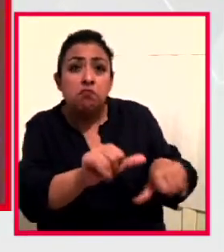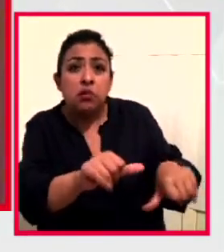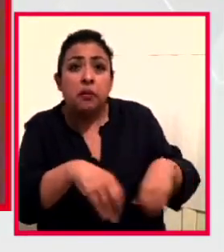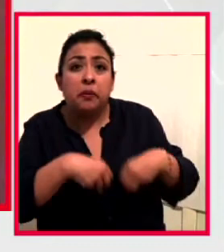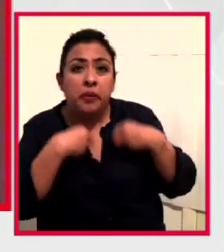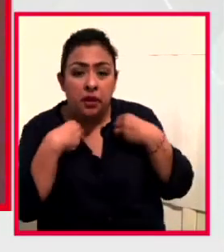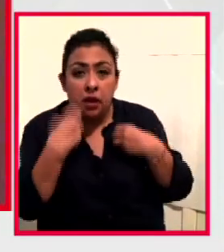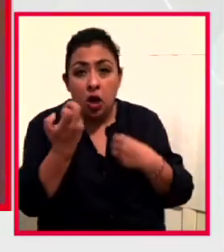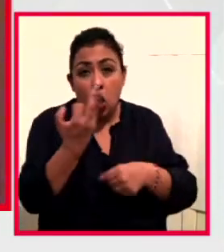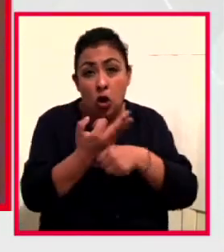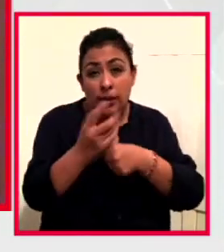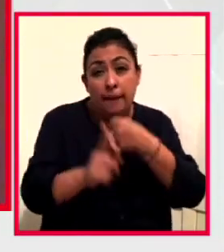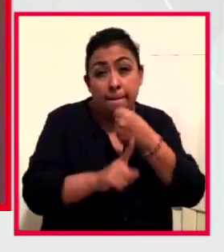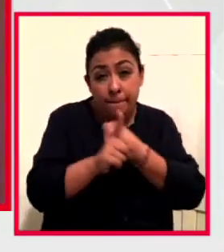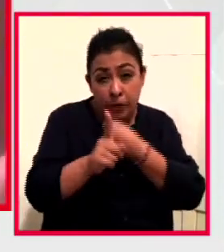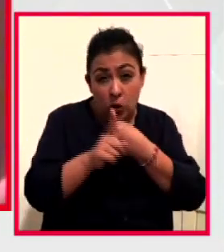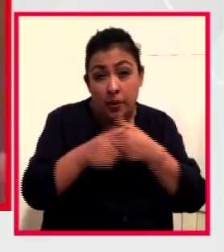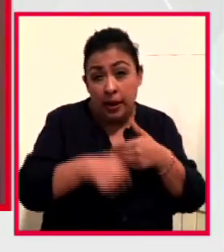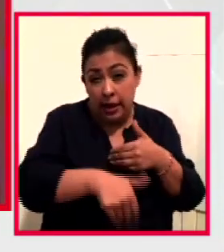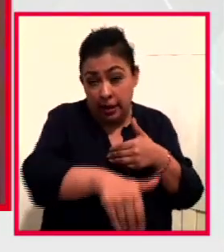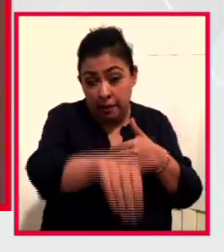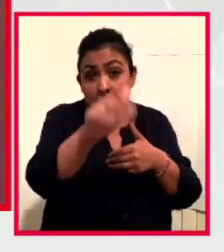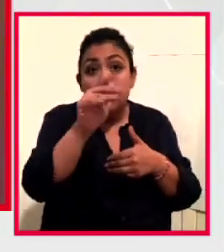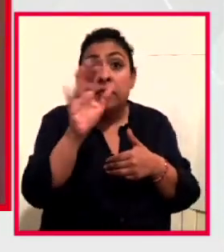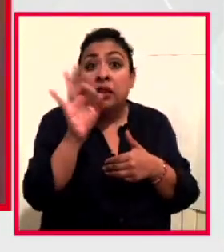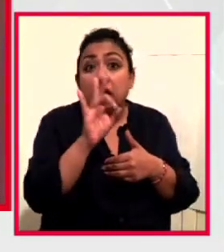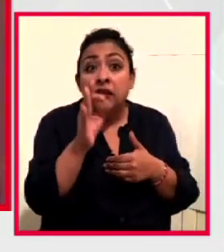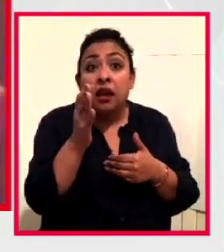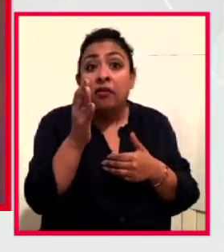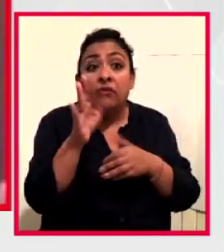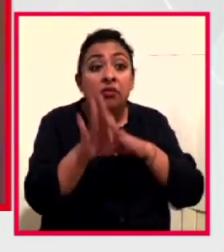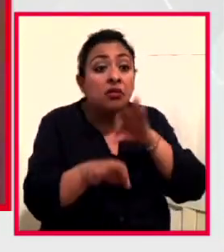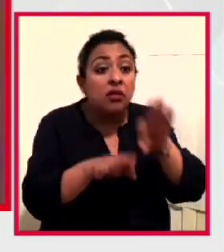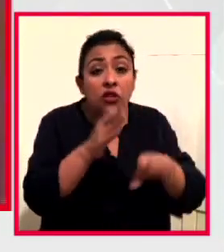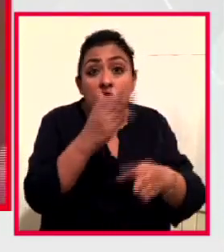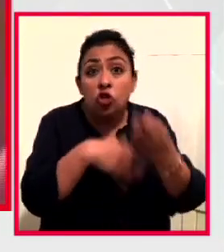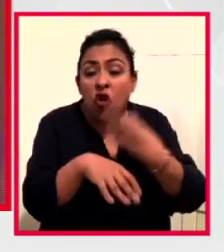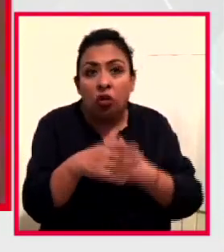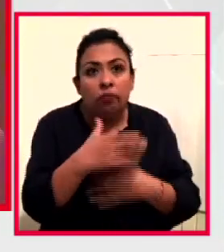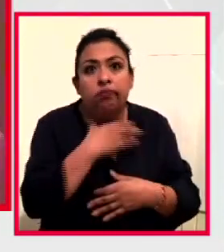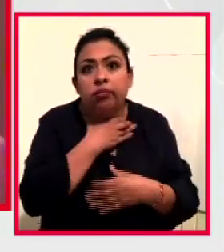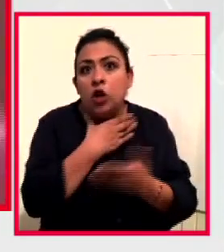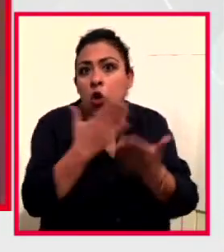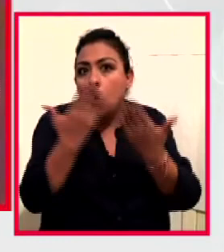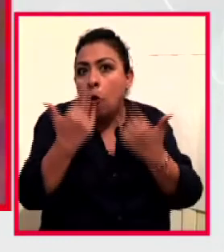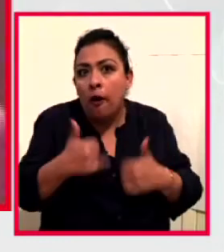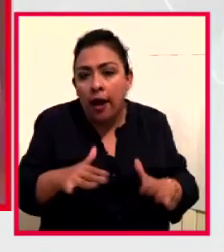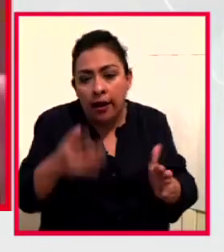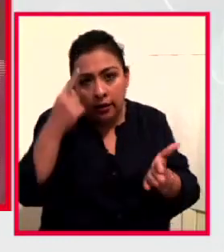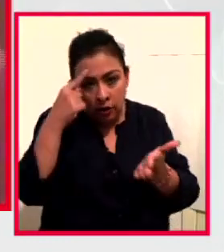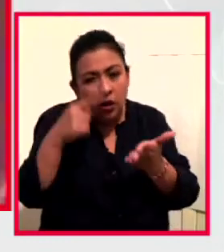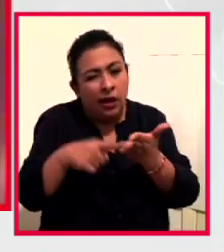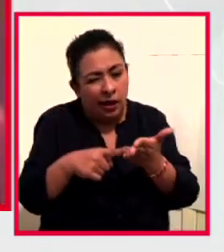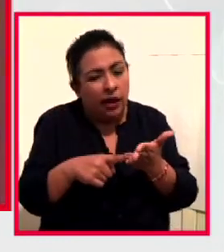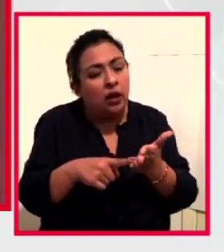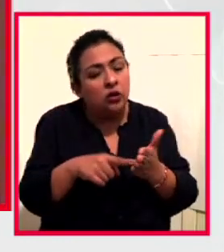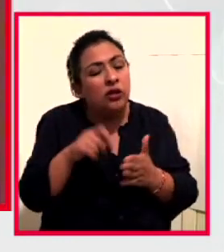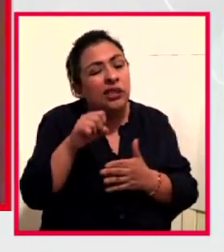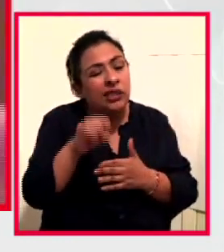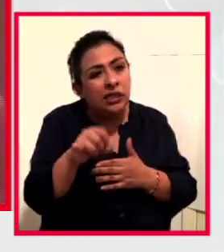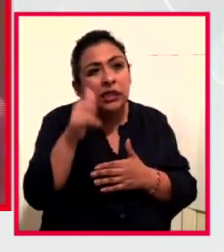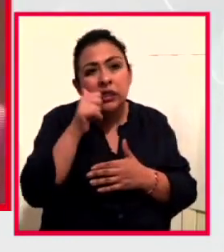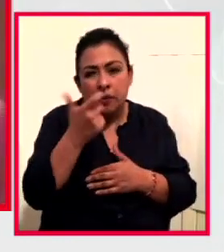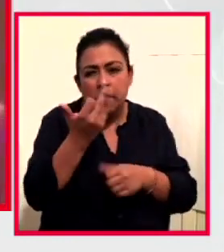vamos a enfrentar es que no va haber tratamientos para todos. Entonces, yo creo que con todo, siempre esta